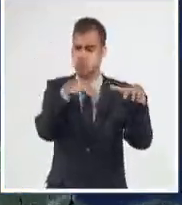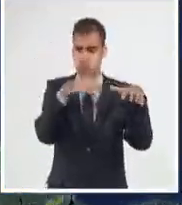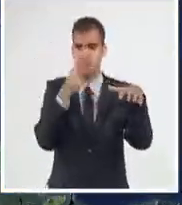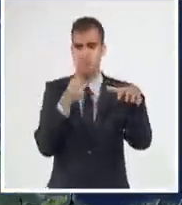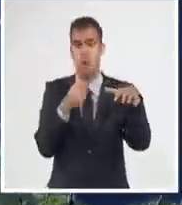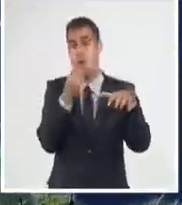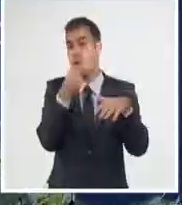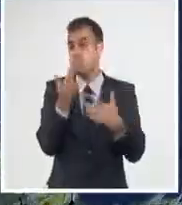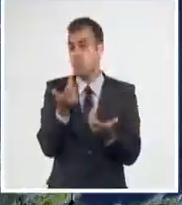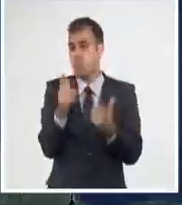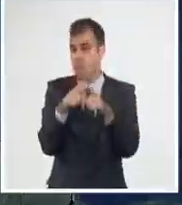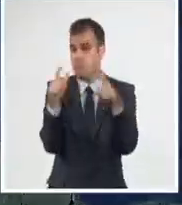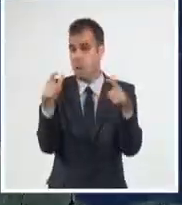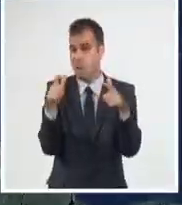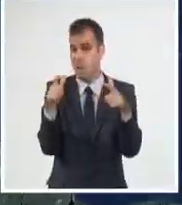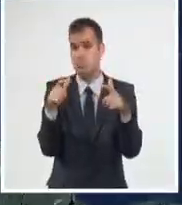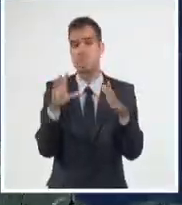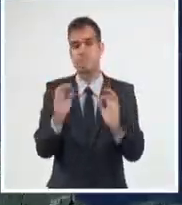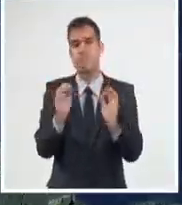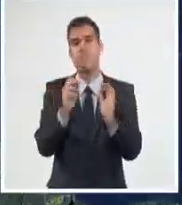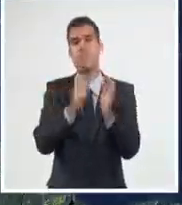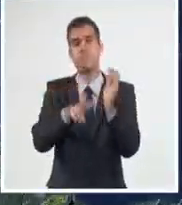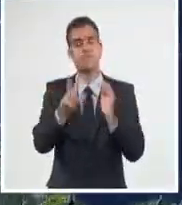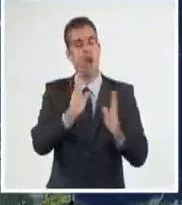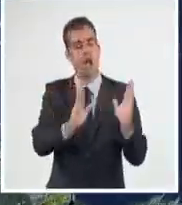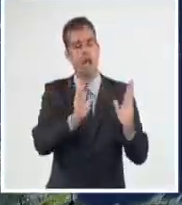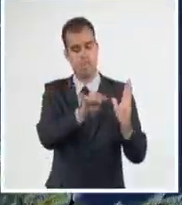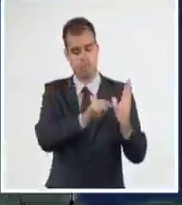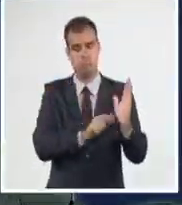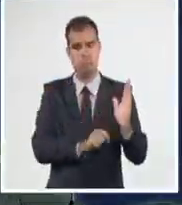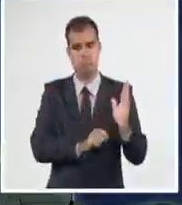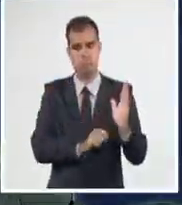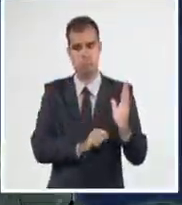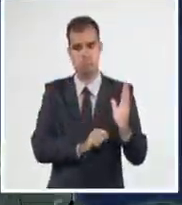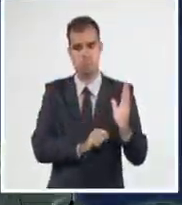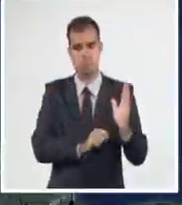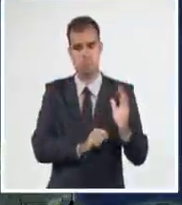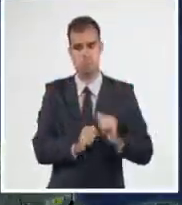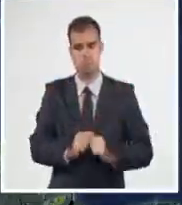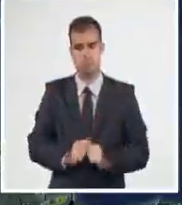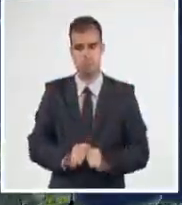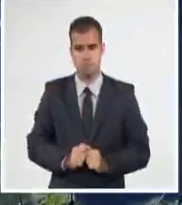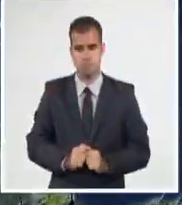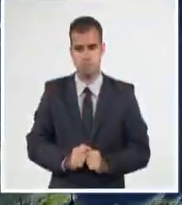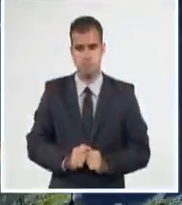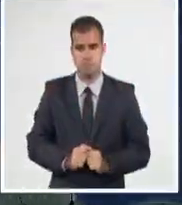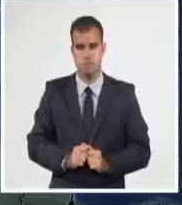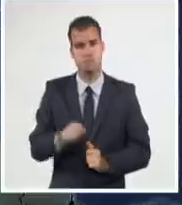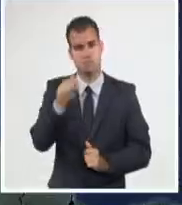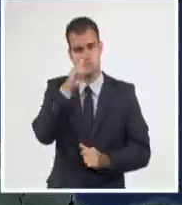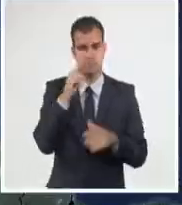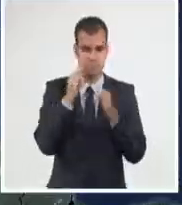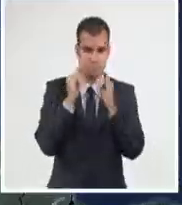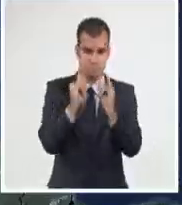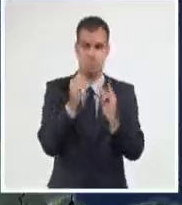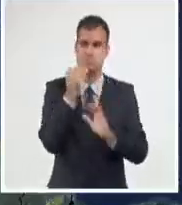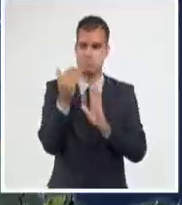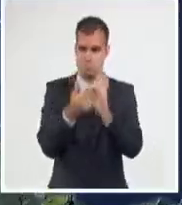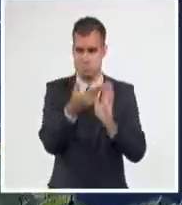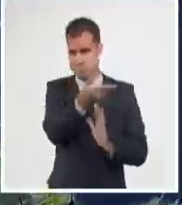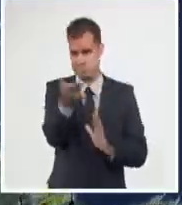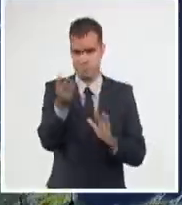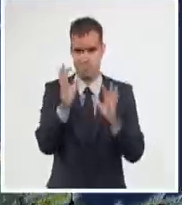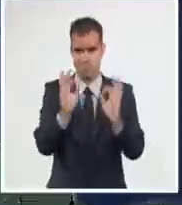ser un poco más frecuentes en las provincias del sur oriental y hacia el sur del resto de las provincias. Les deseo a todos que tengan una tarde muy feliz,